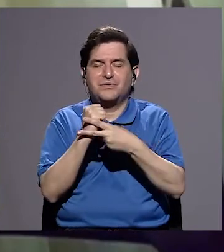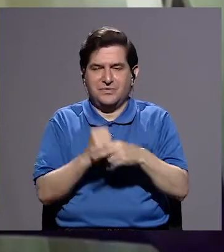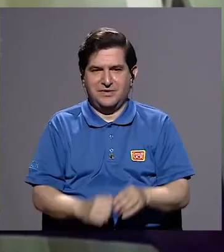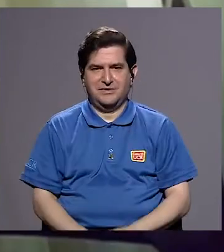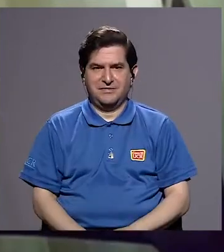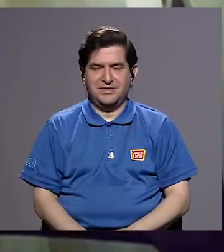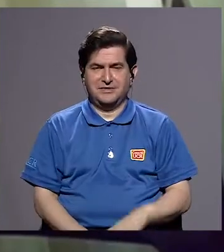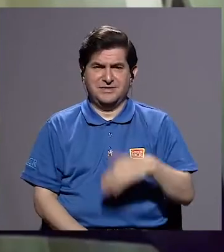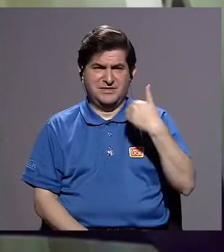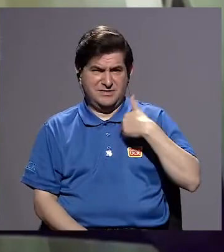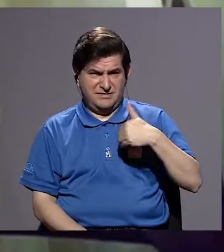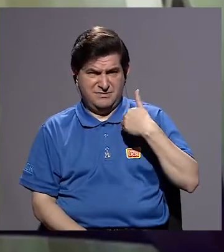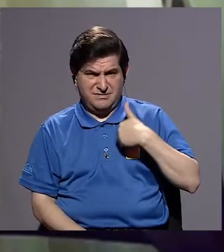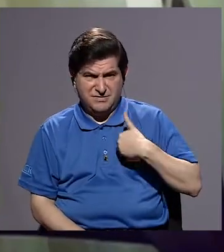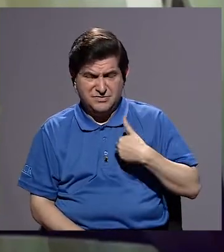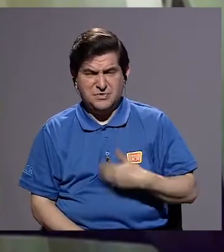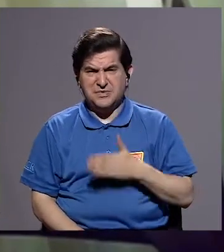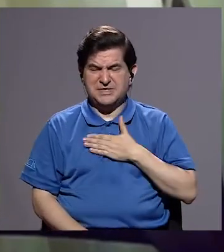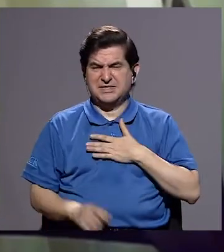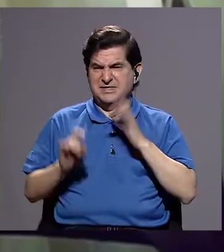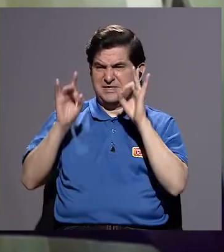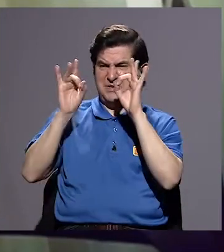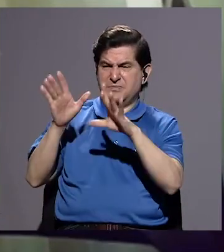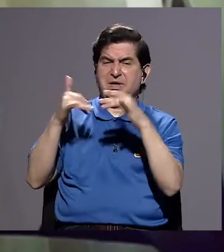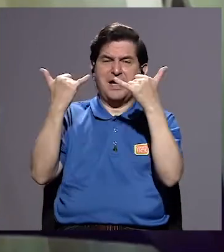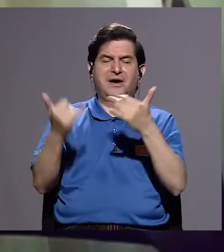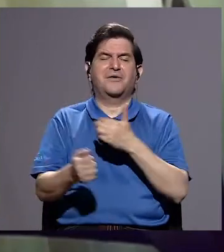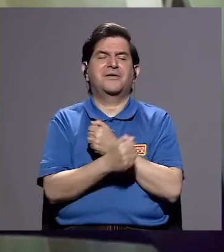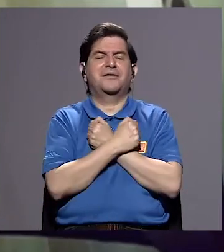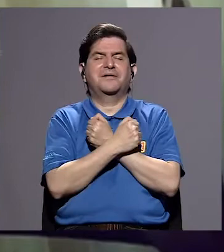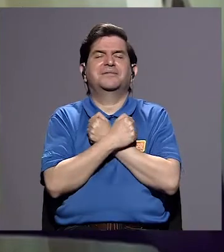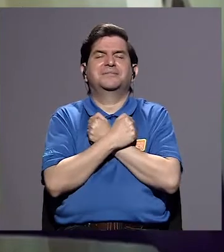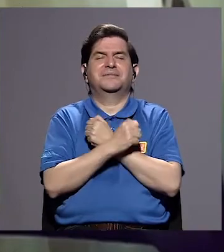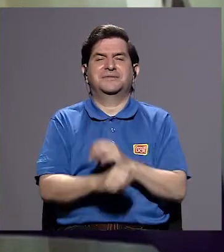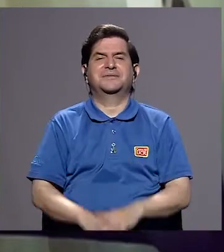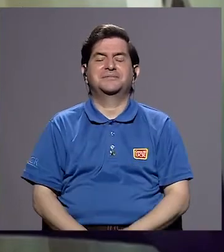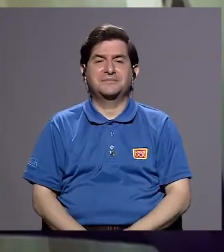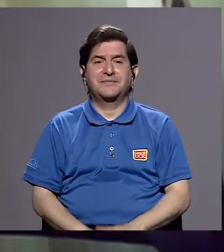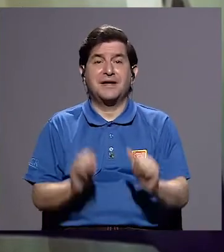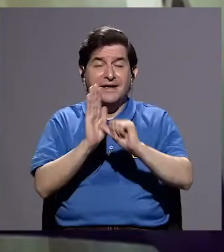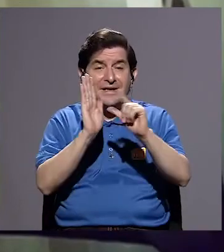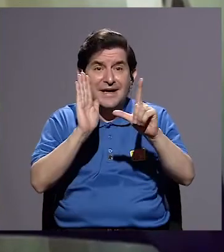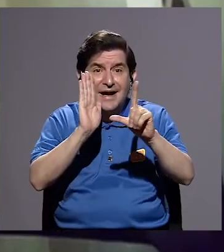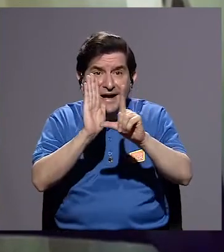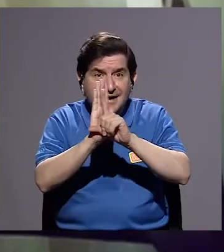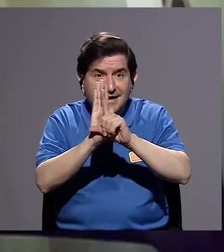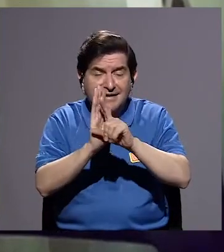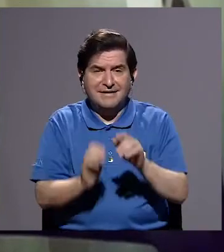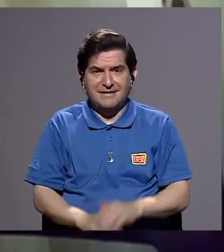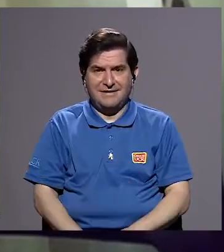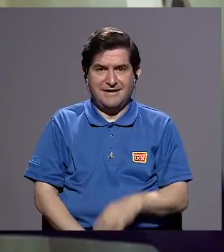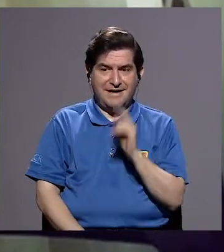una vez. Antes los hombres me odiaban, pero ahora me aman. Y en la Asamblea